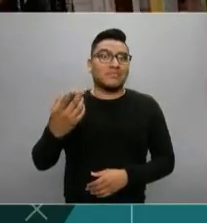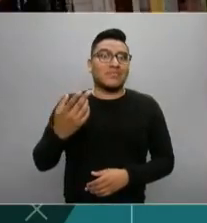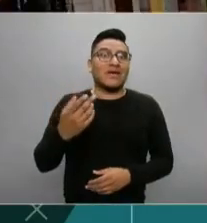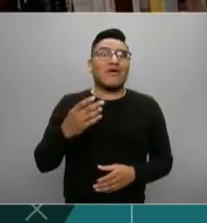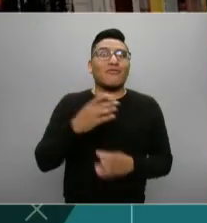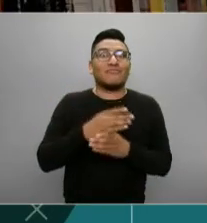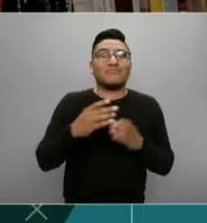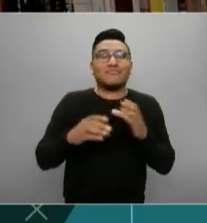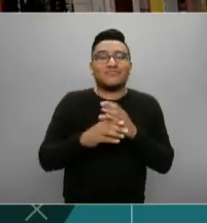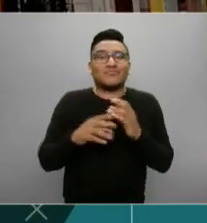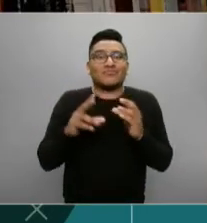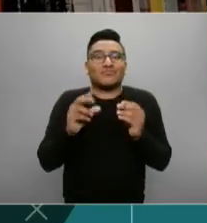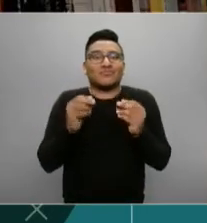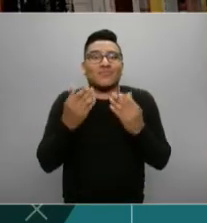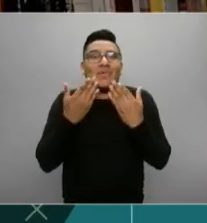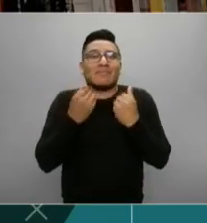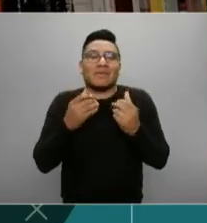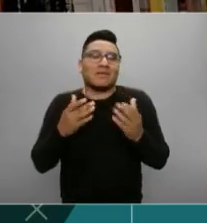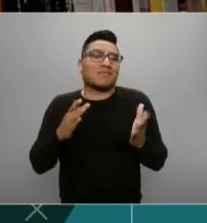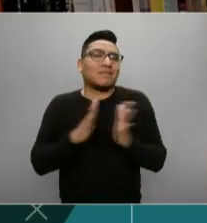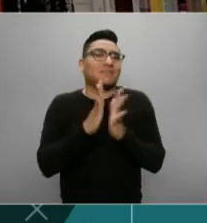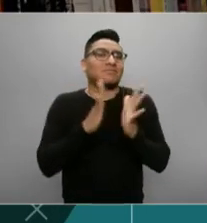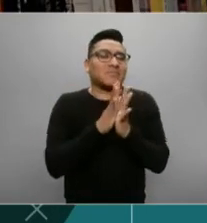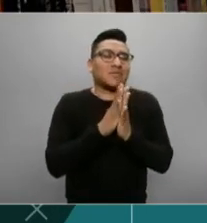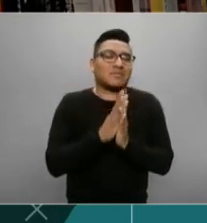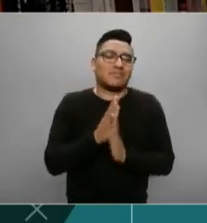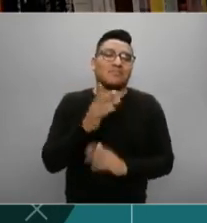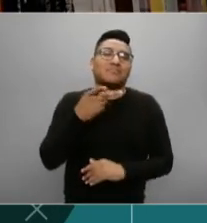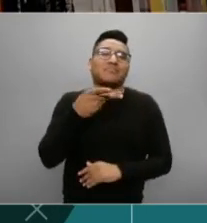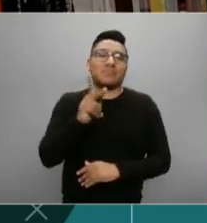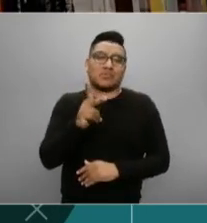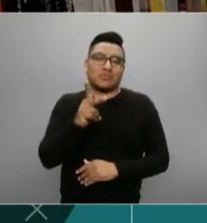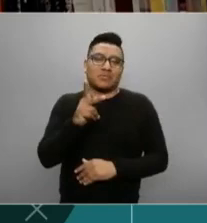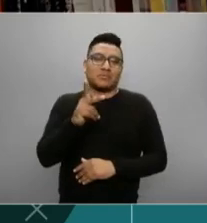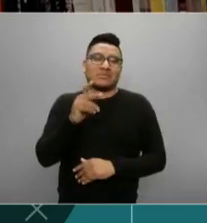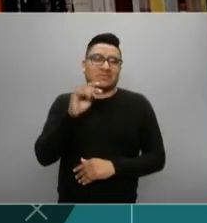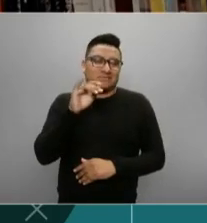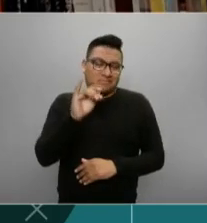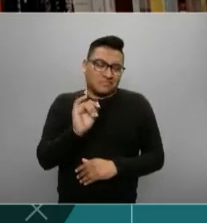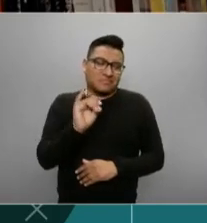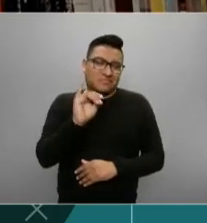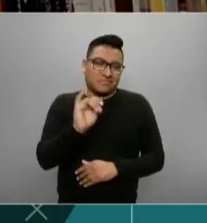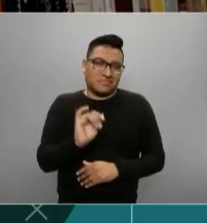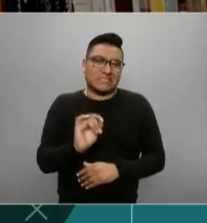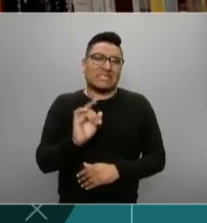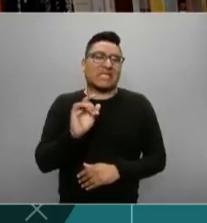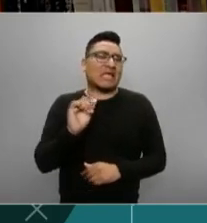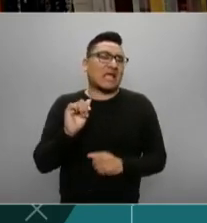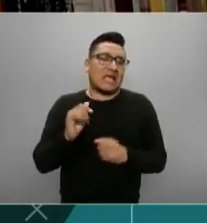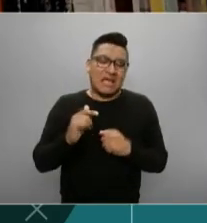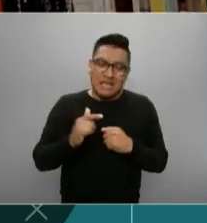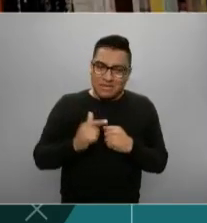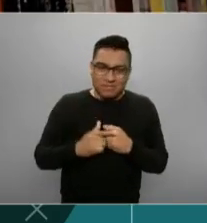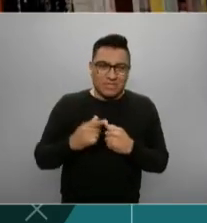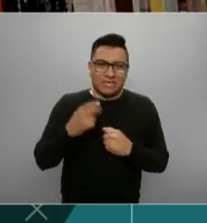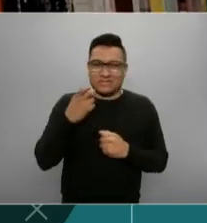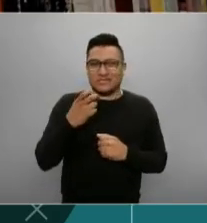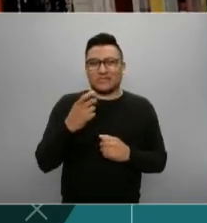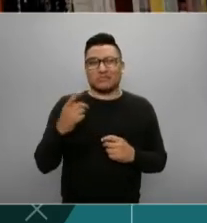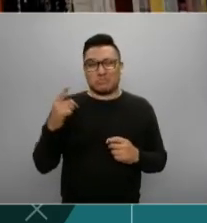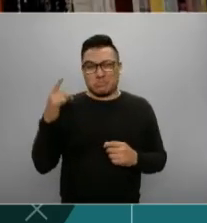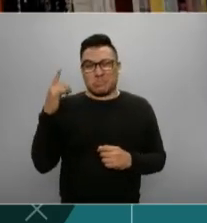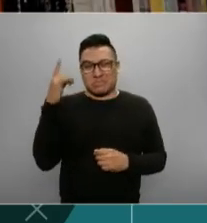activamente. Si alguien puede poner cierto orden en este caos mundial, porque es un gran